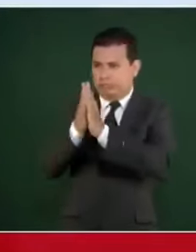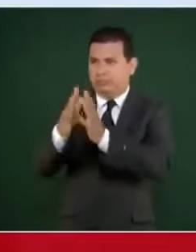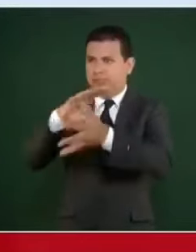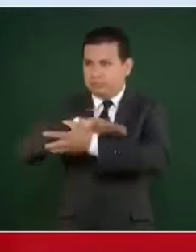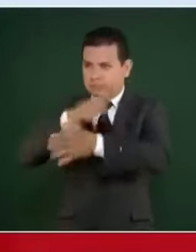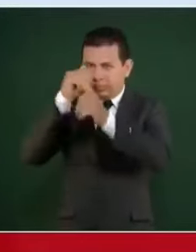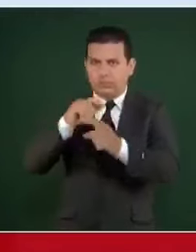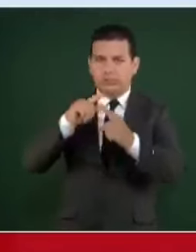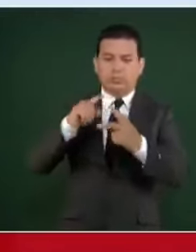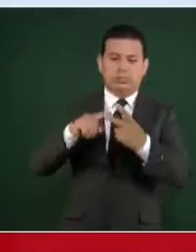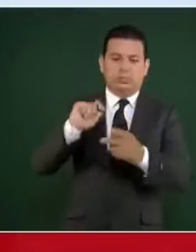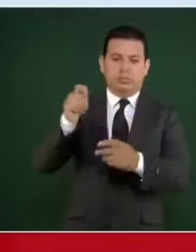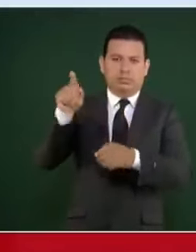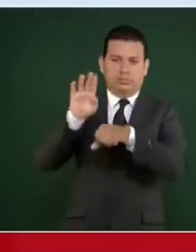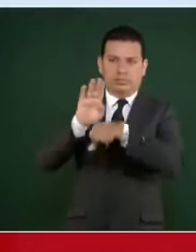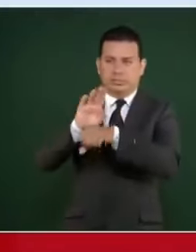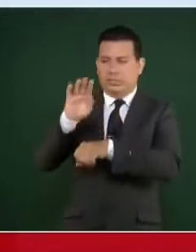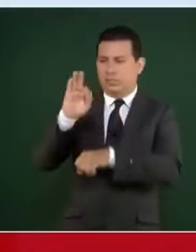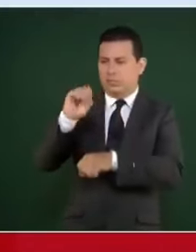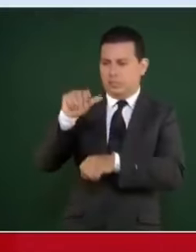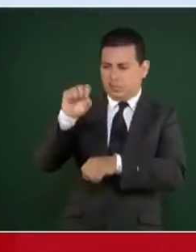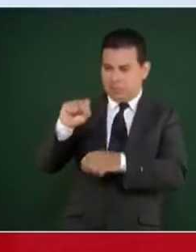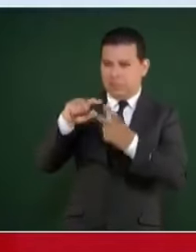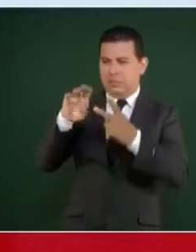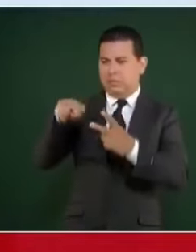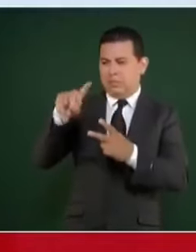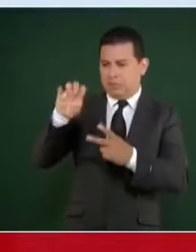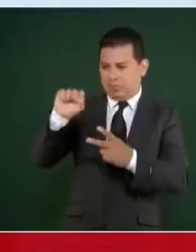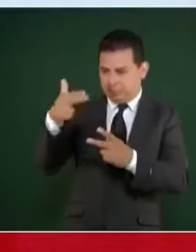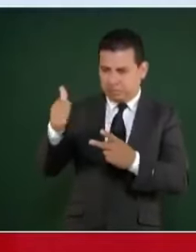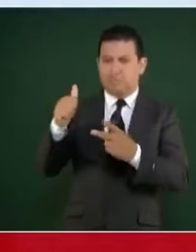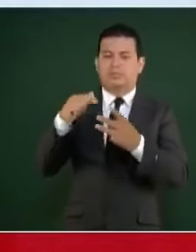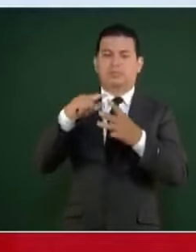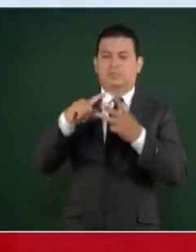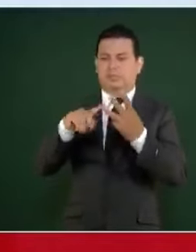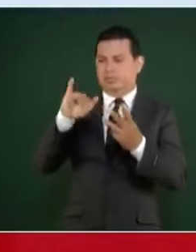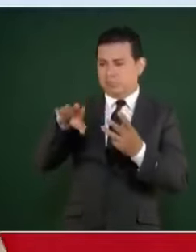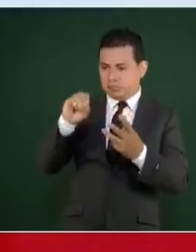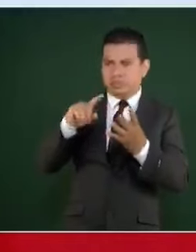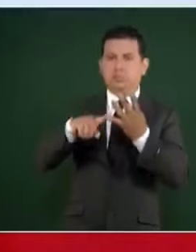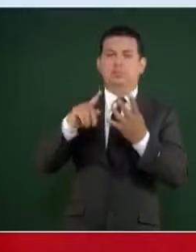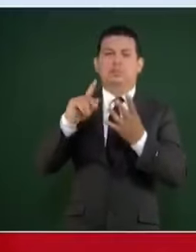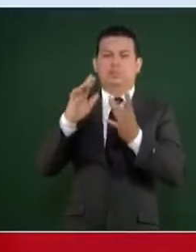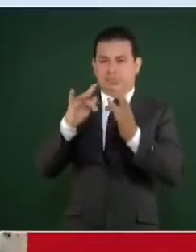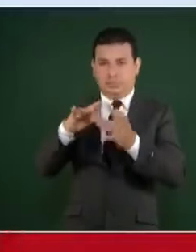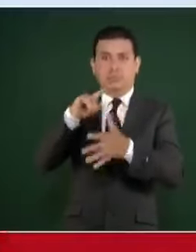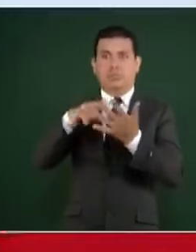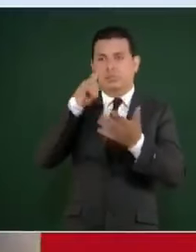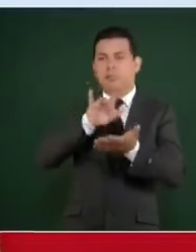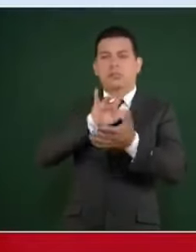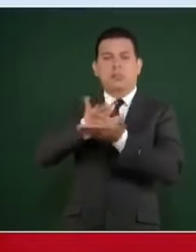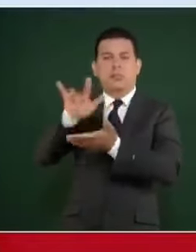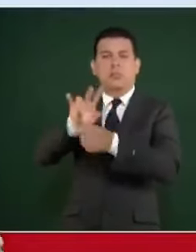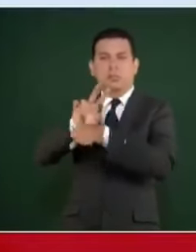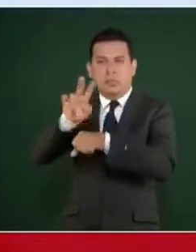acuerdo con polar que es una empresa venezolana con pedevesa con empresas mexicanas bimbo femsa que están actuando en venezuela para